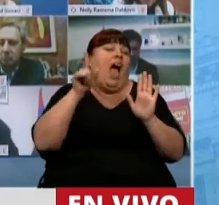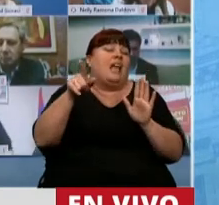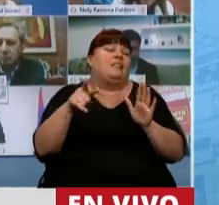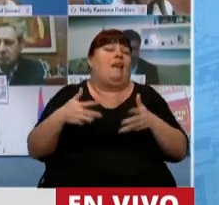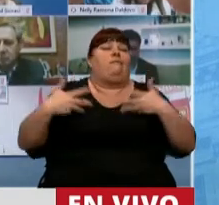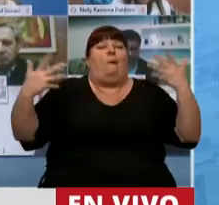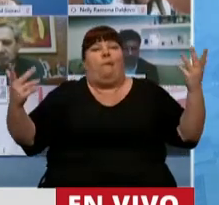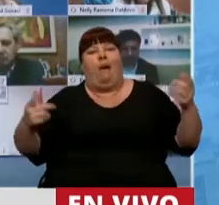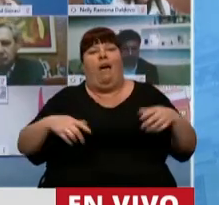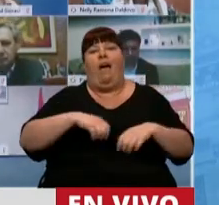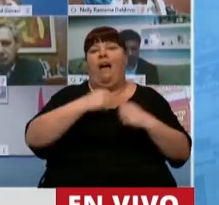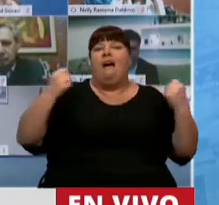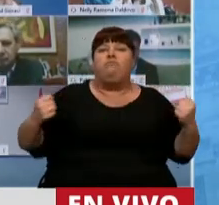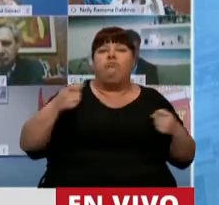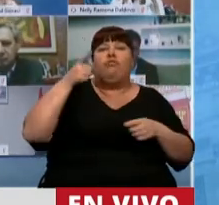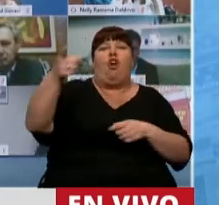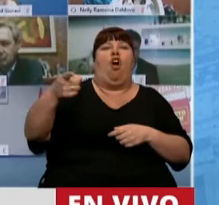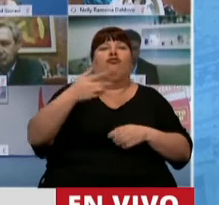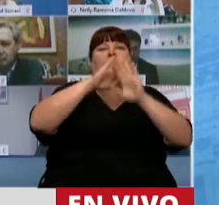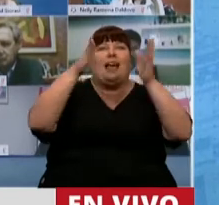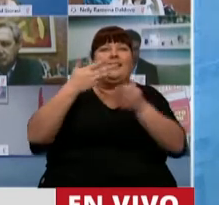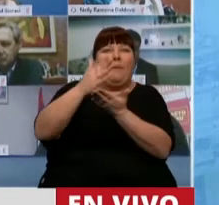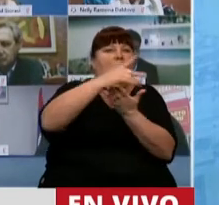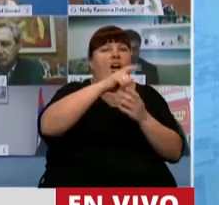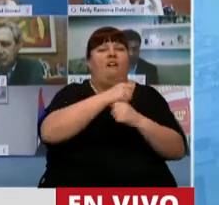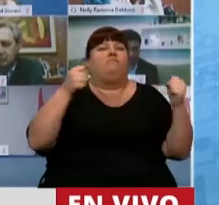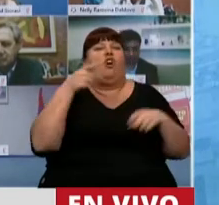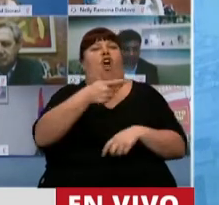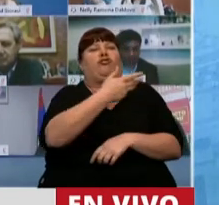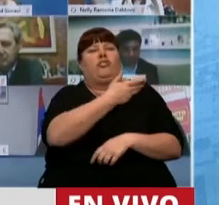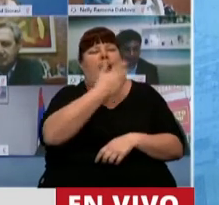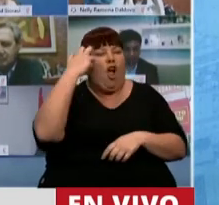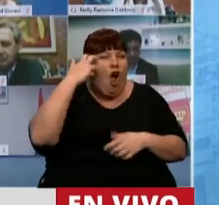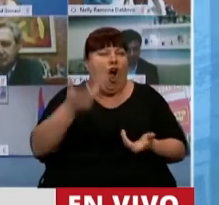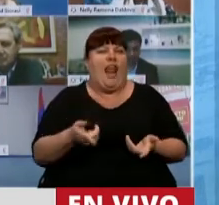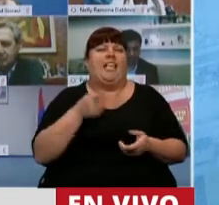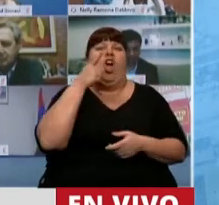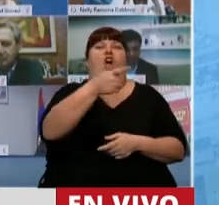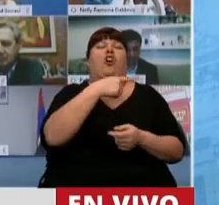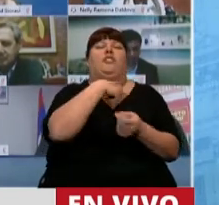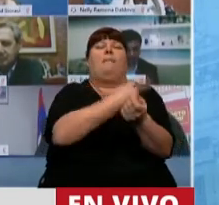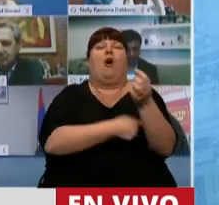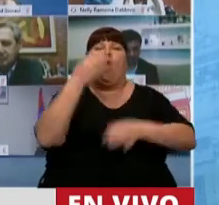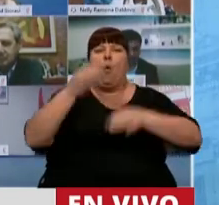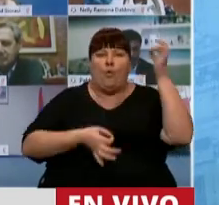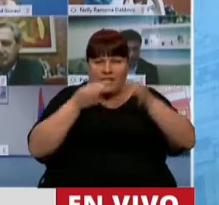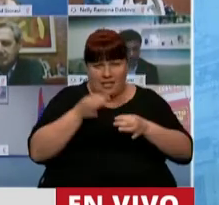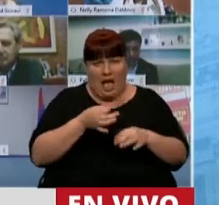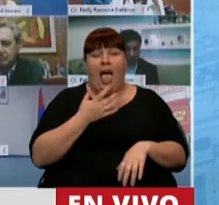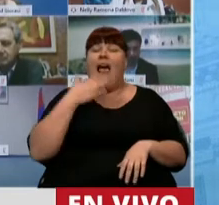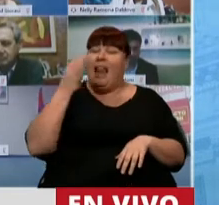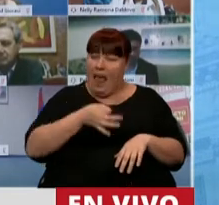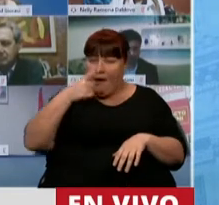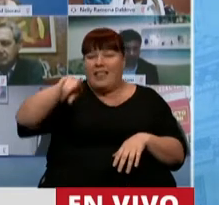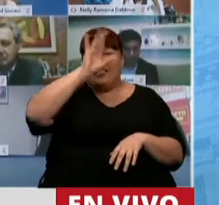la soberbia, de llevarse adelante las instituciones, de llevarse por delante el Congreso, de llevarse por delante el Poder Judicial. Lo cierto